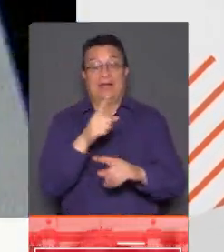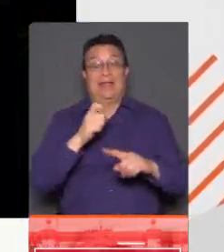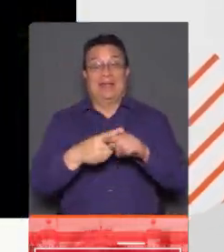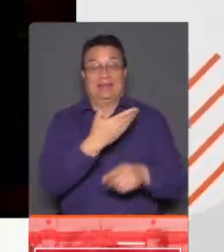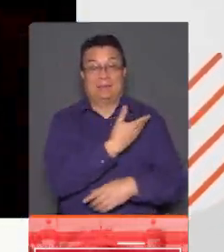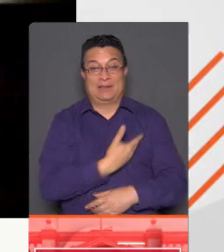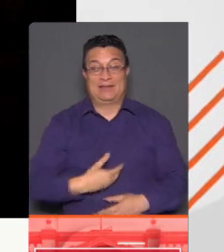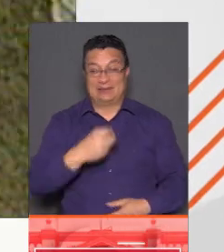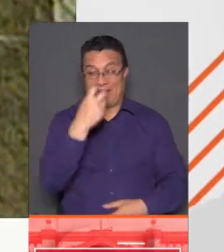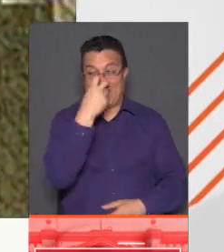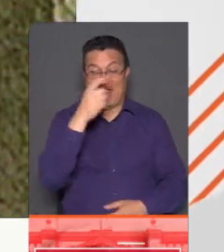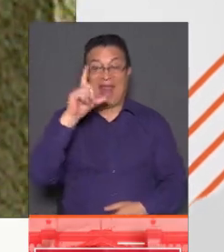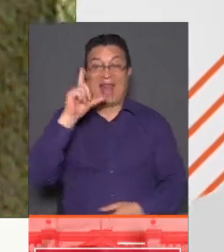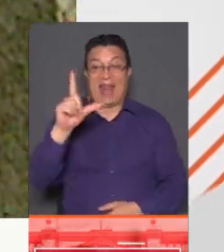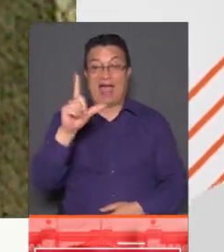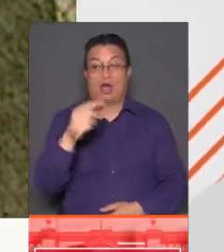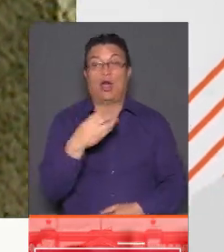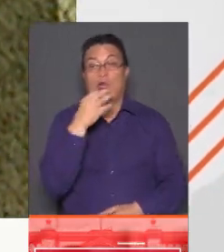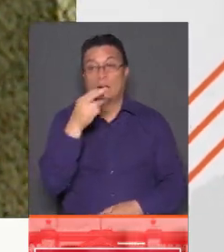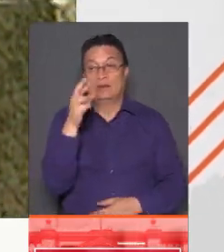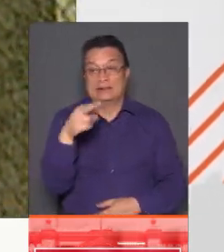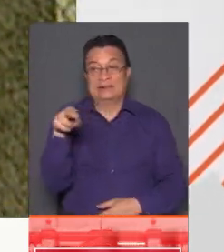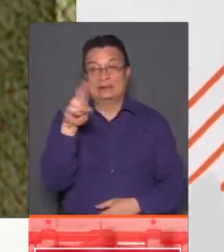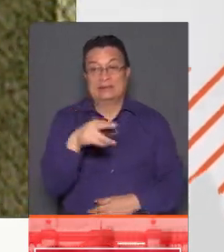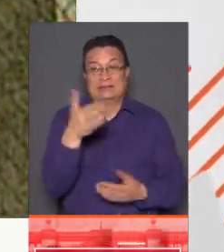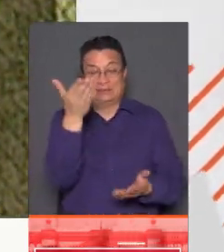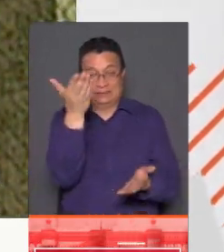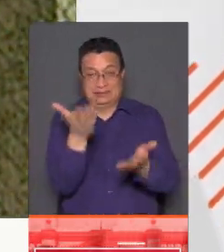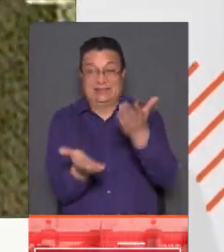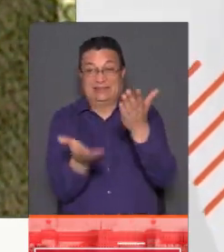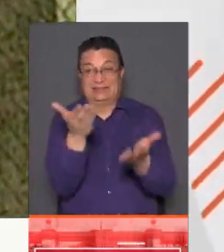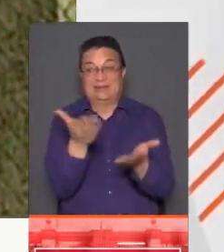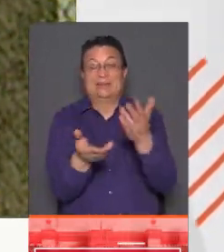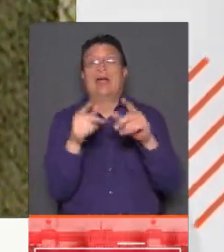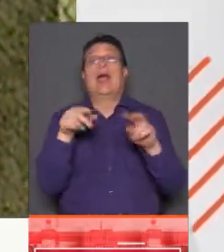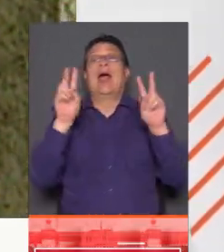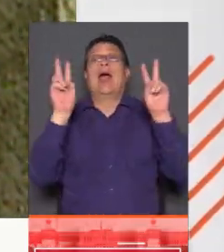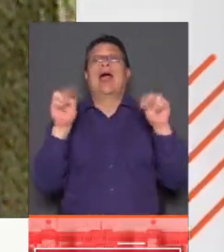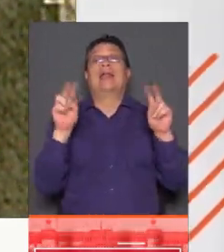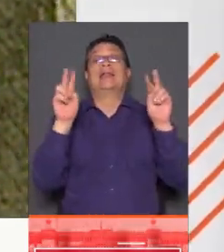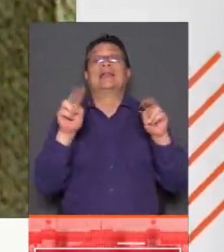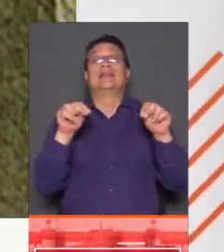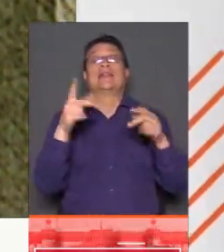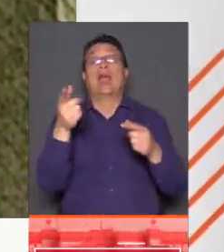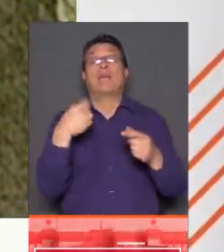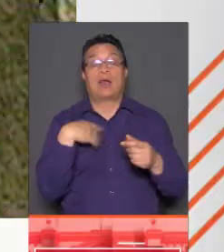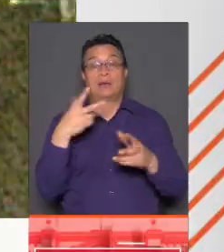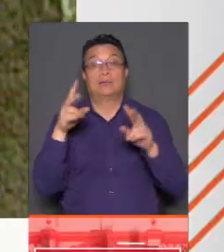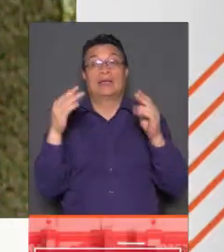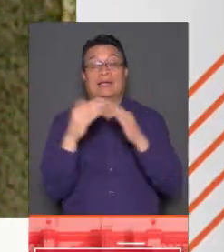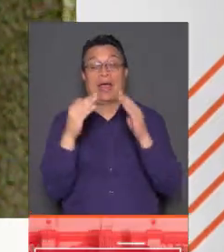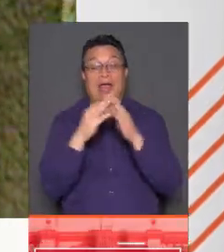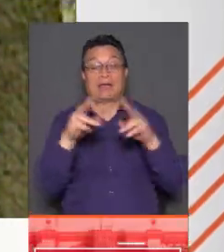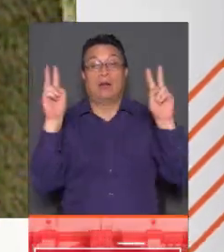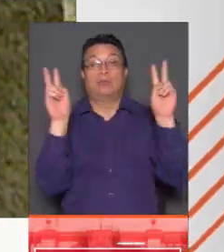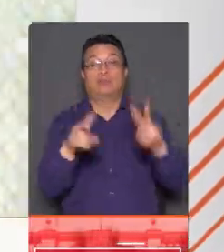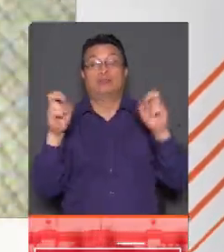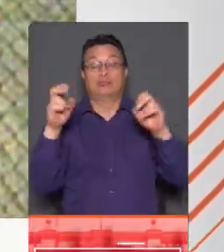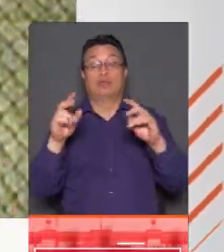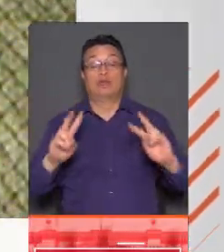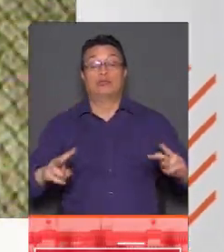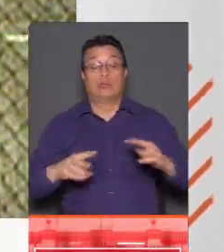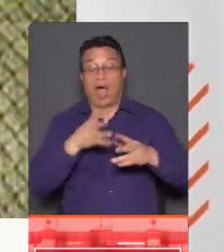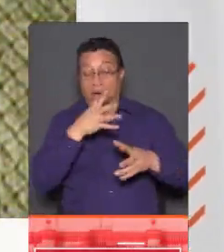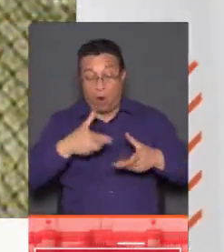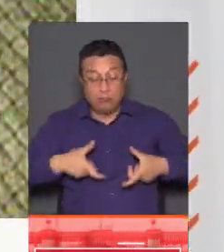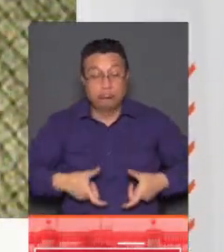que reevaluaran exactamente el tema de la explotación de su casa para la construcción de un colector de